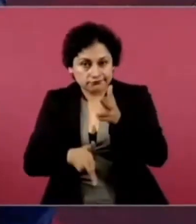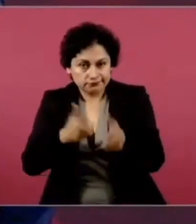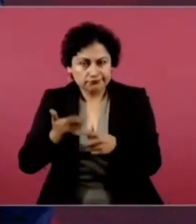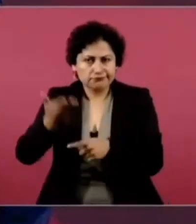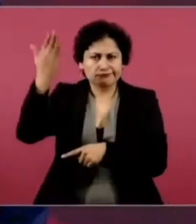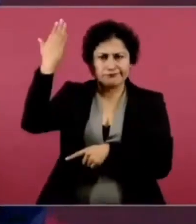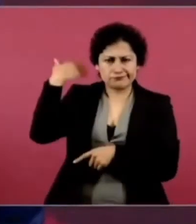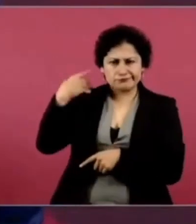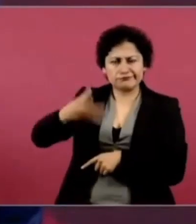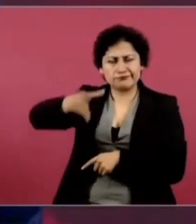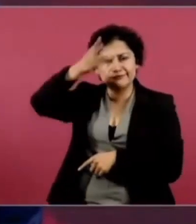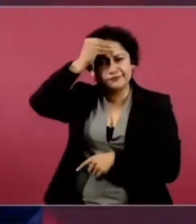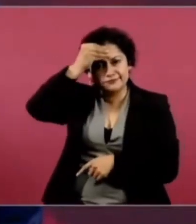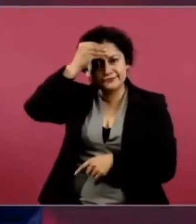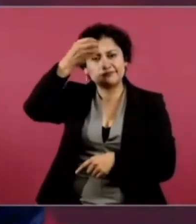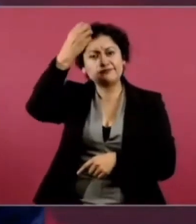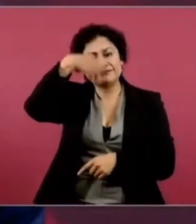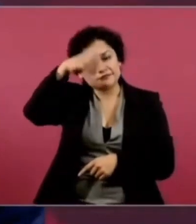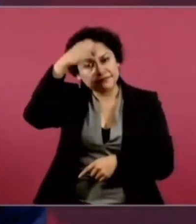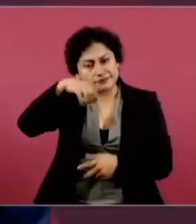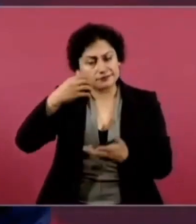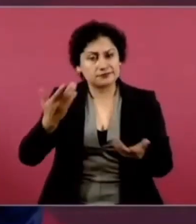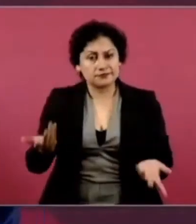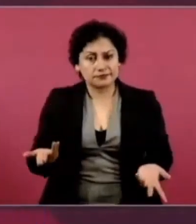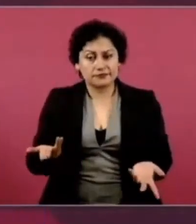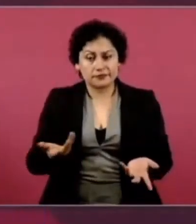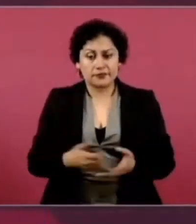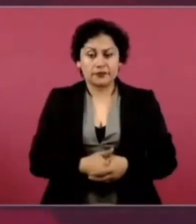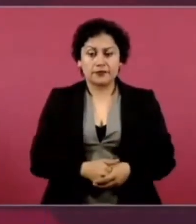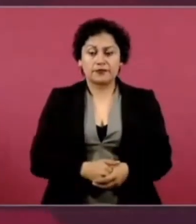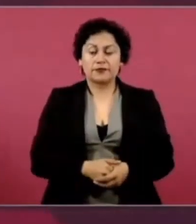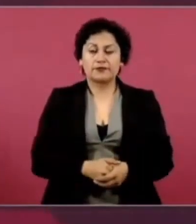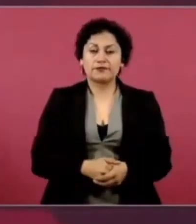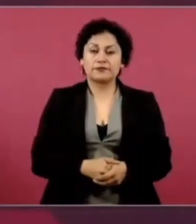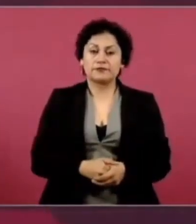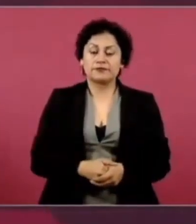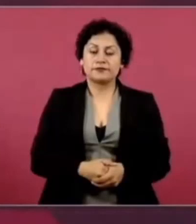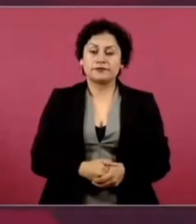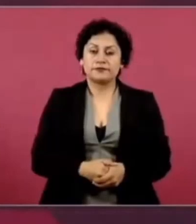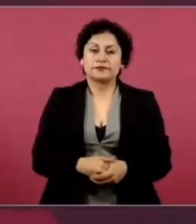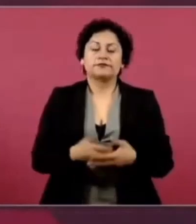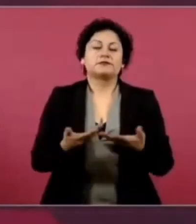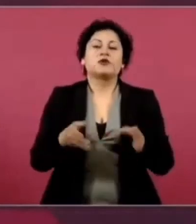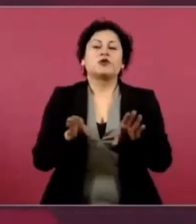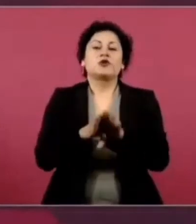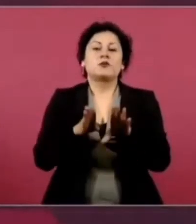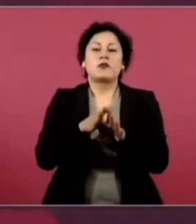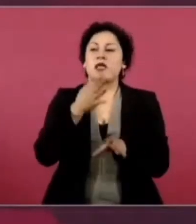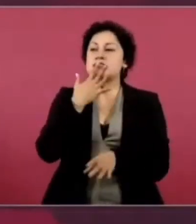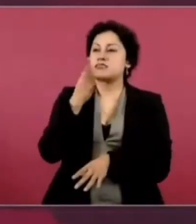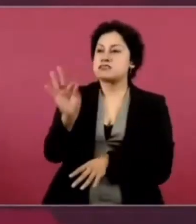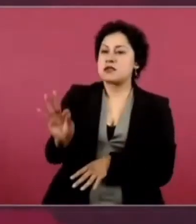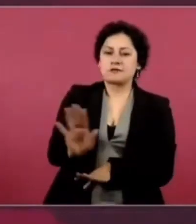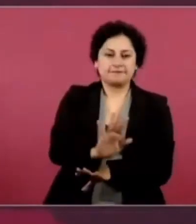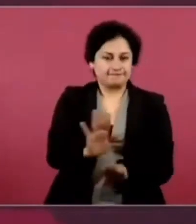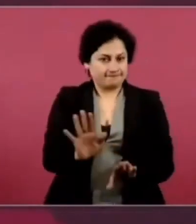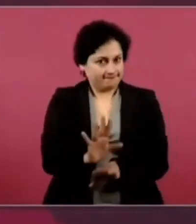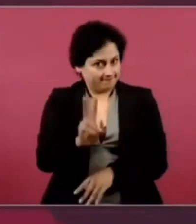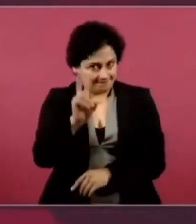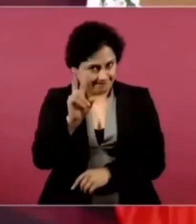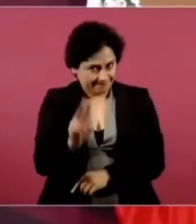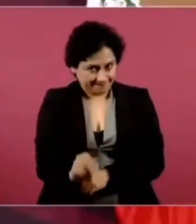que no es cualquier cosa, o para la